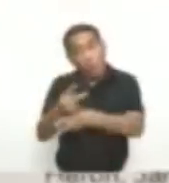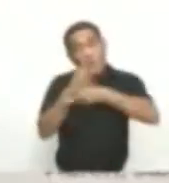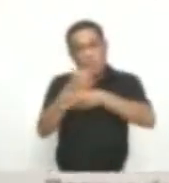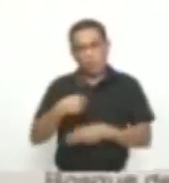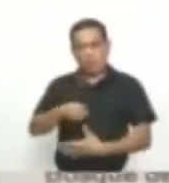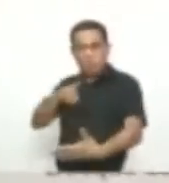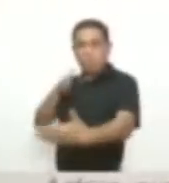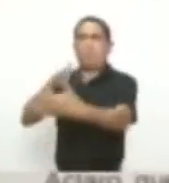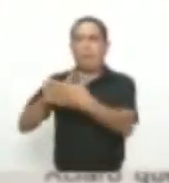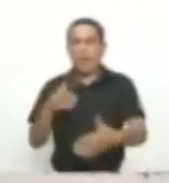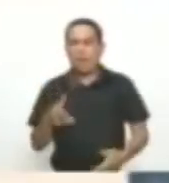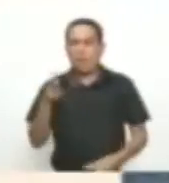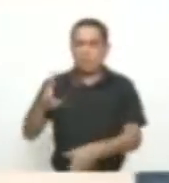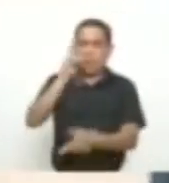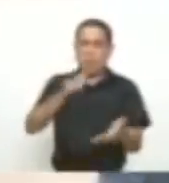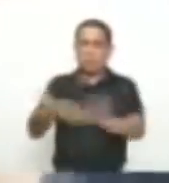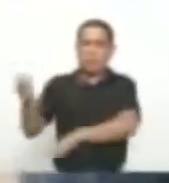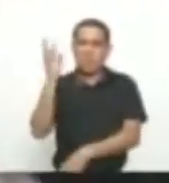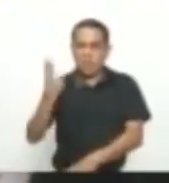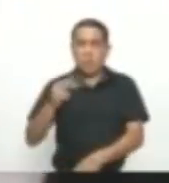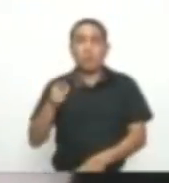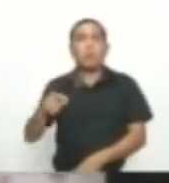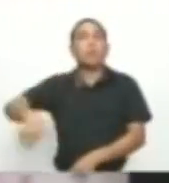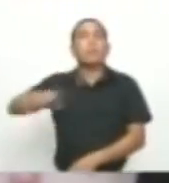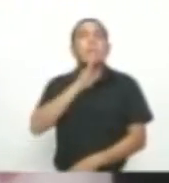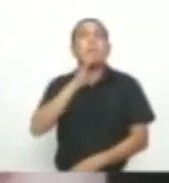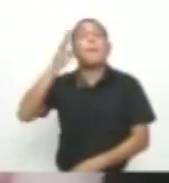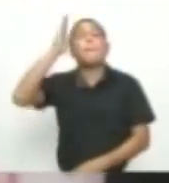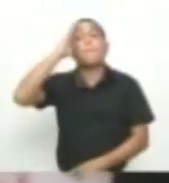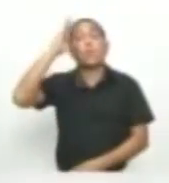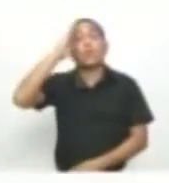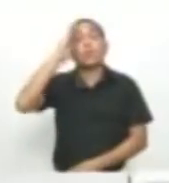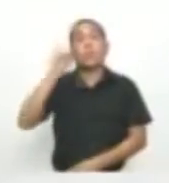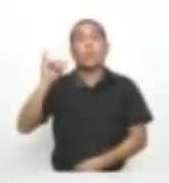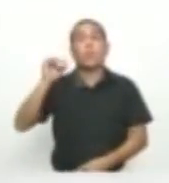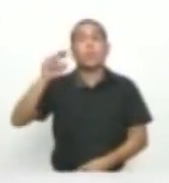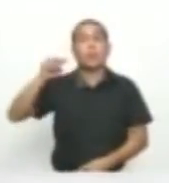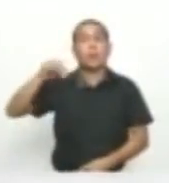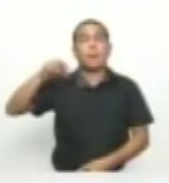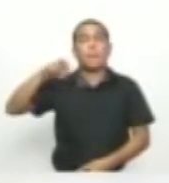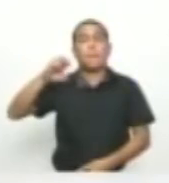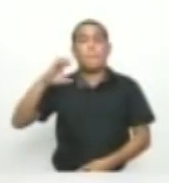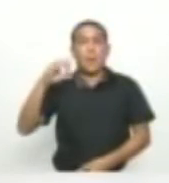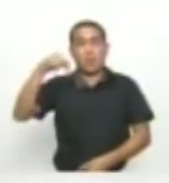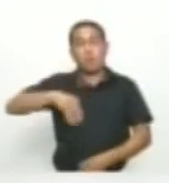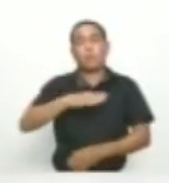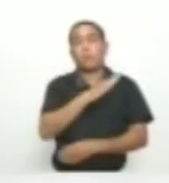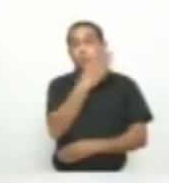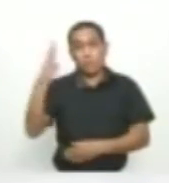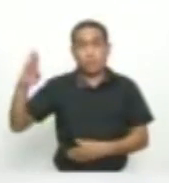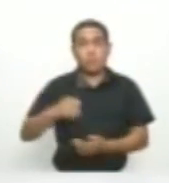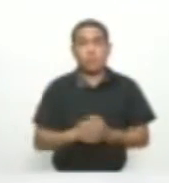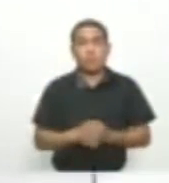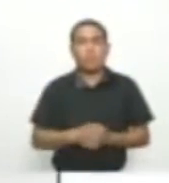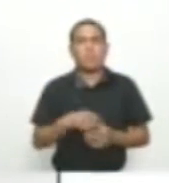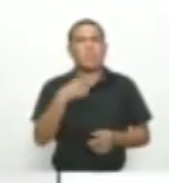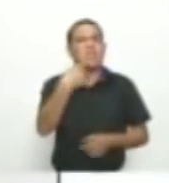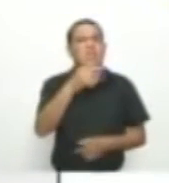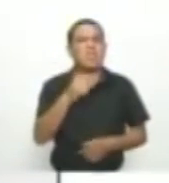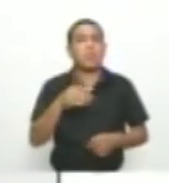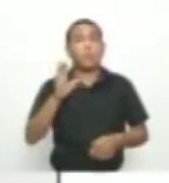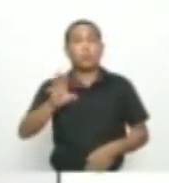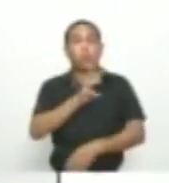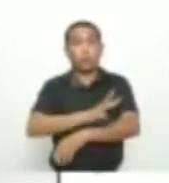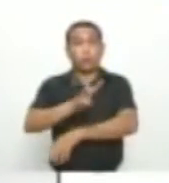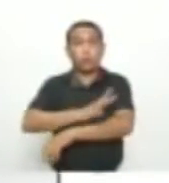amenazas de muerte a funcionarios del INPEC y del CTI en Barranquilla A través de una página web que se atribuyen Supuestos